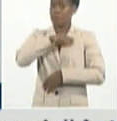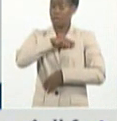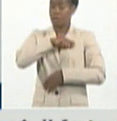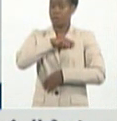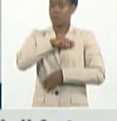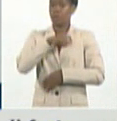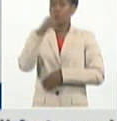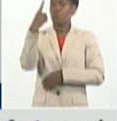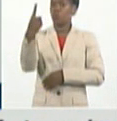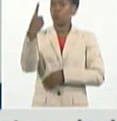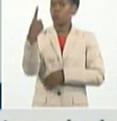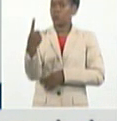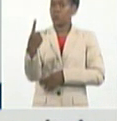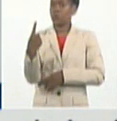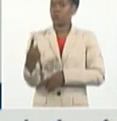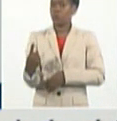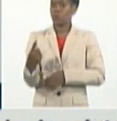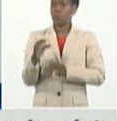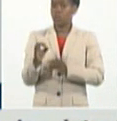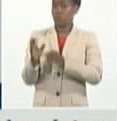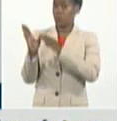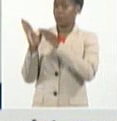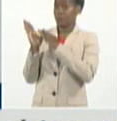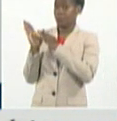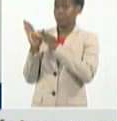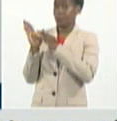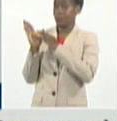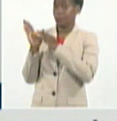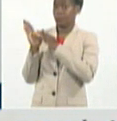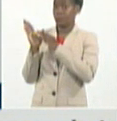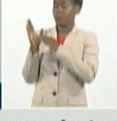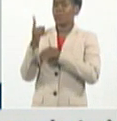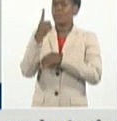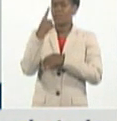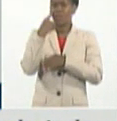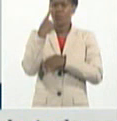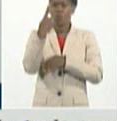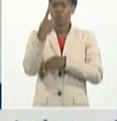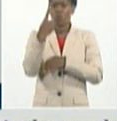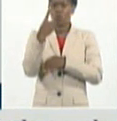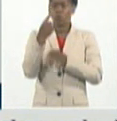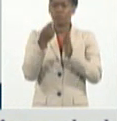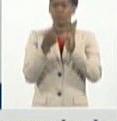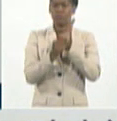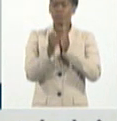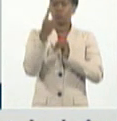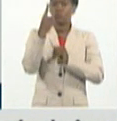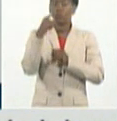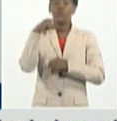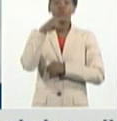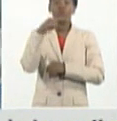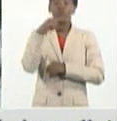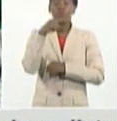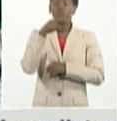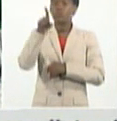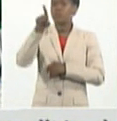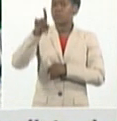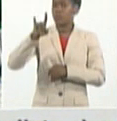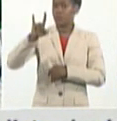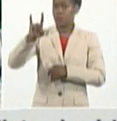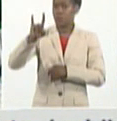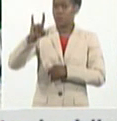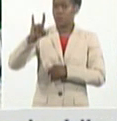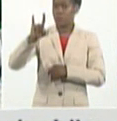uno de cada uno. Rectifico, porque hay un error ahí en la pantalla. De Rusia son 19, de